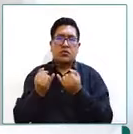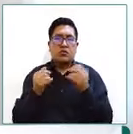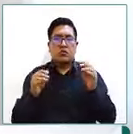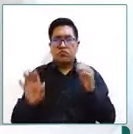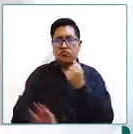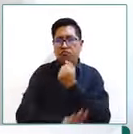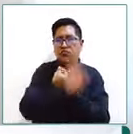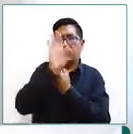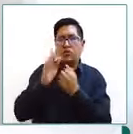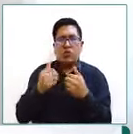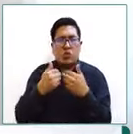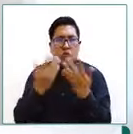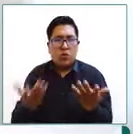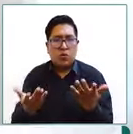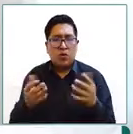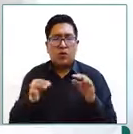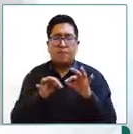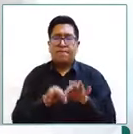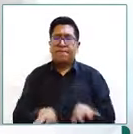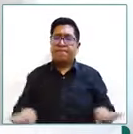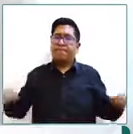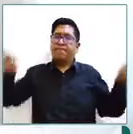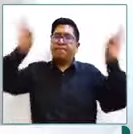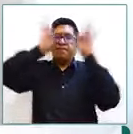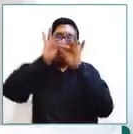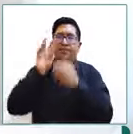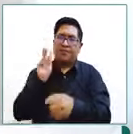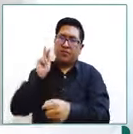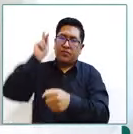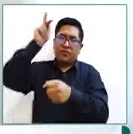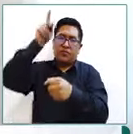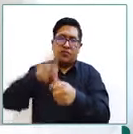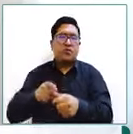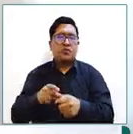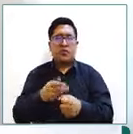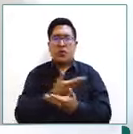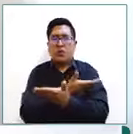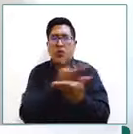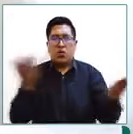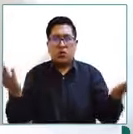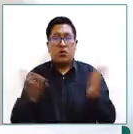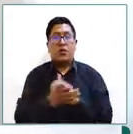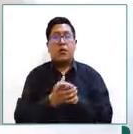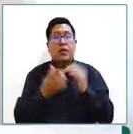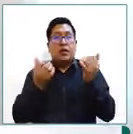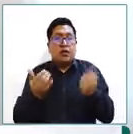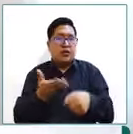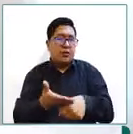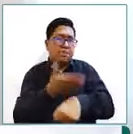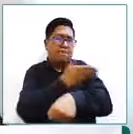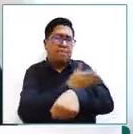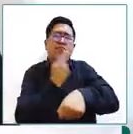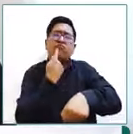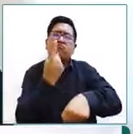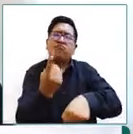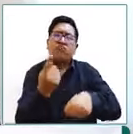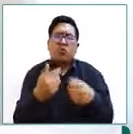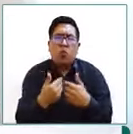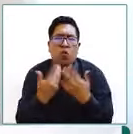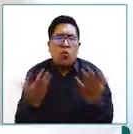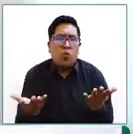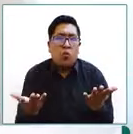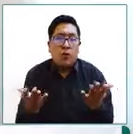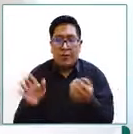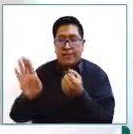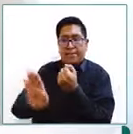protección y es importante la participación de todos lo hemos mencionado desde un inicio el que hacer de la